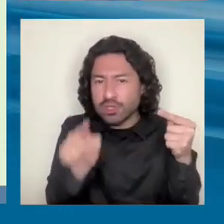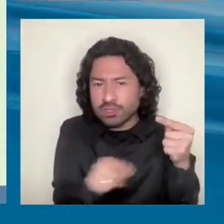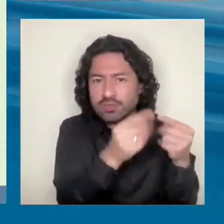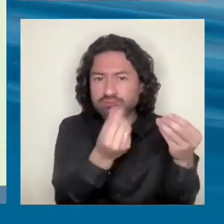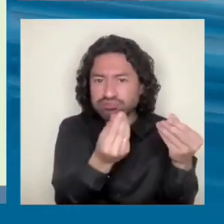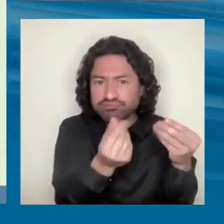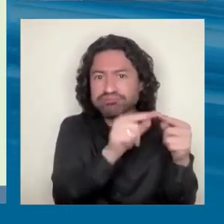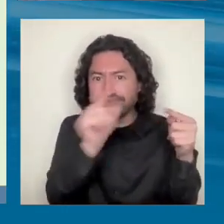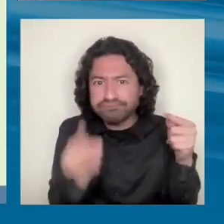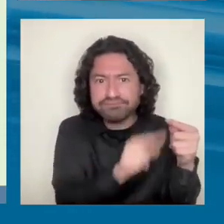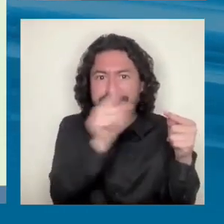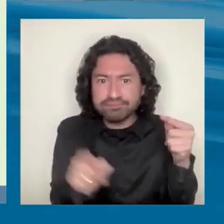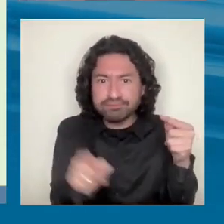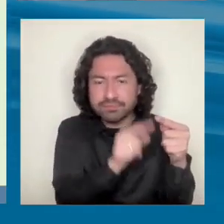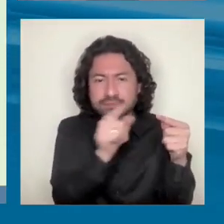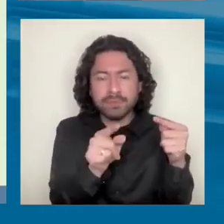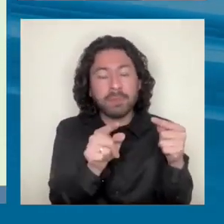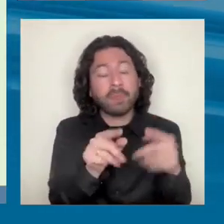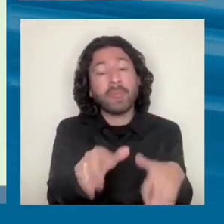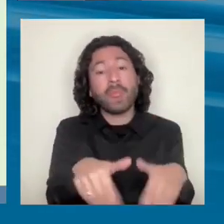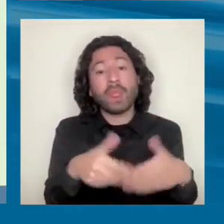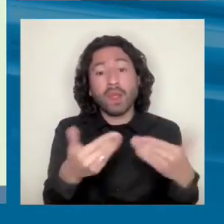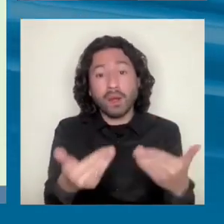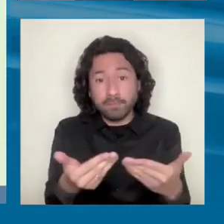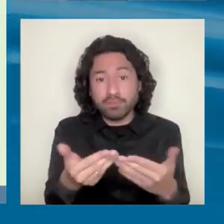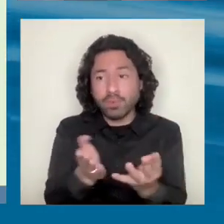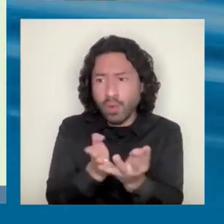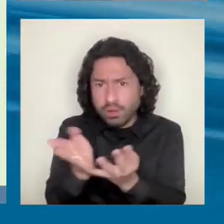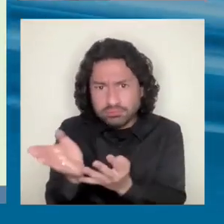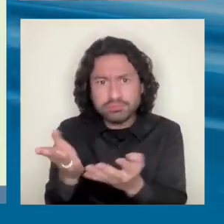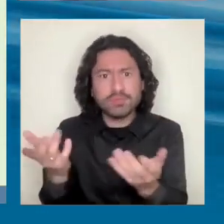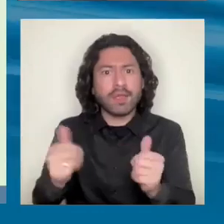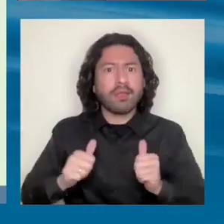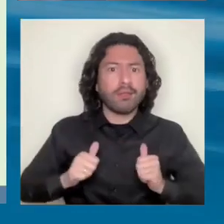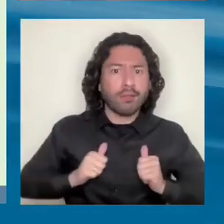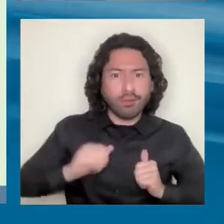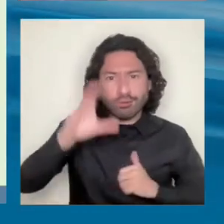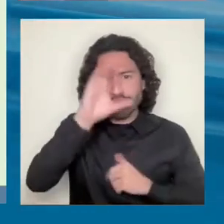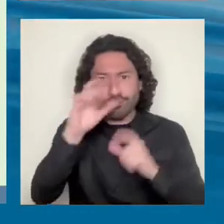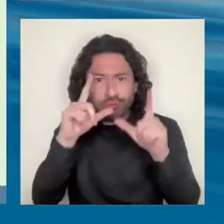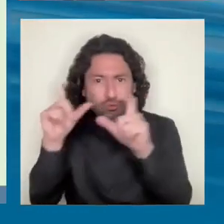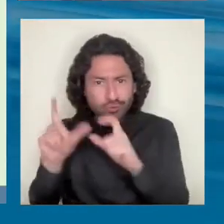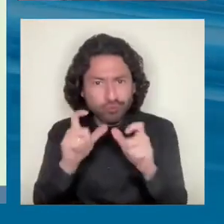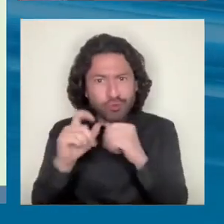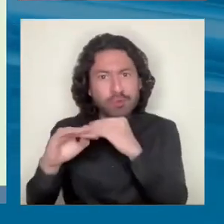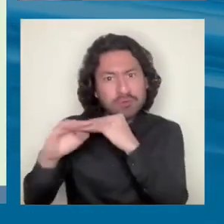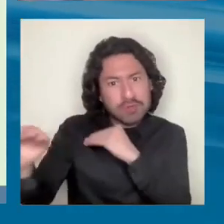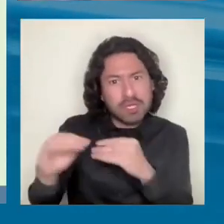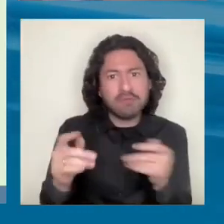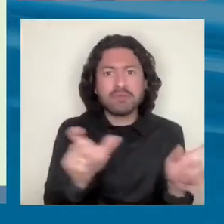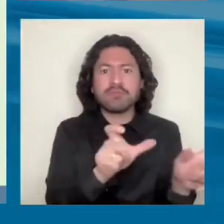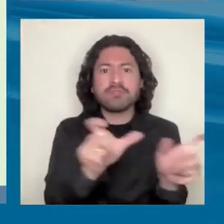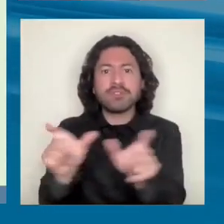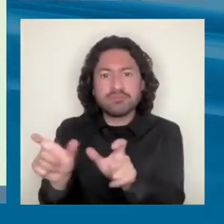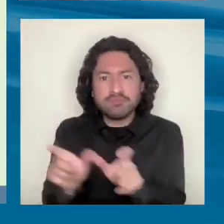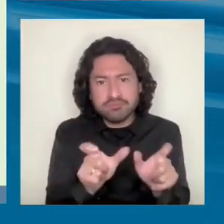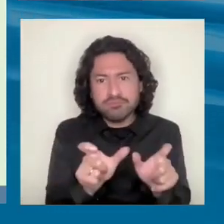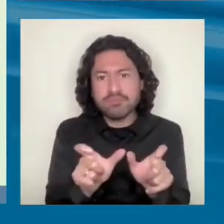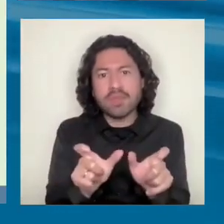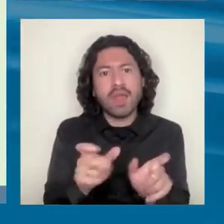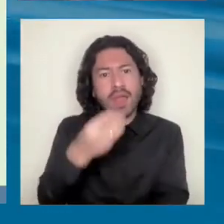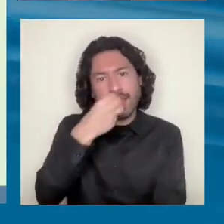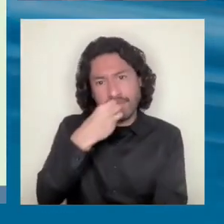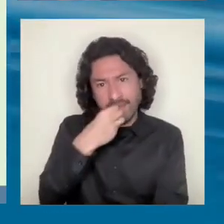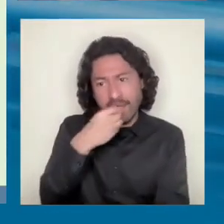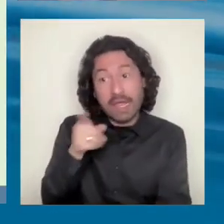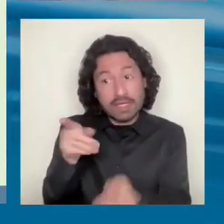y también una gran oportunidad en áreas como el turismo sostenible, la bioeconomía, la seguridad alimentaria. Entonces, esto es el mensaje digamos optimista,